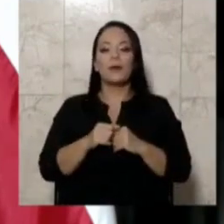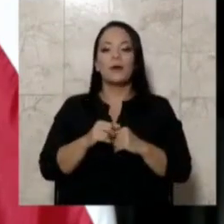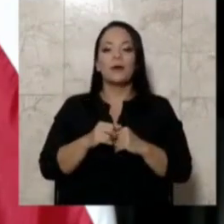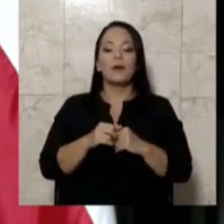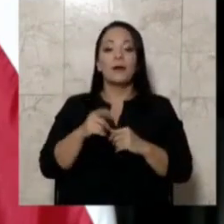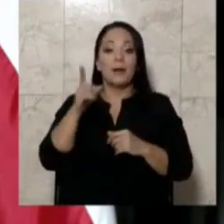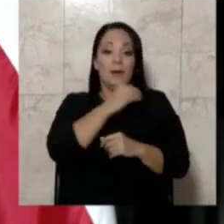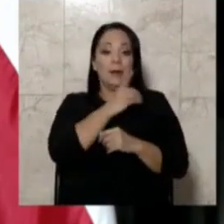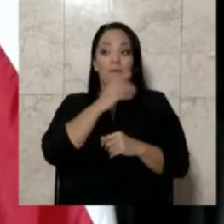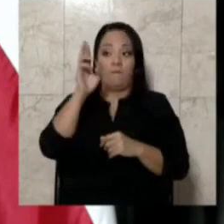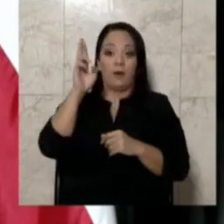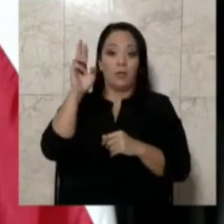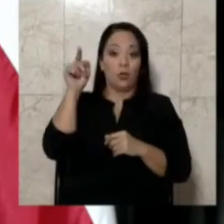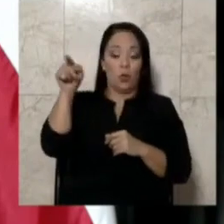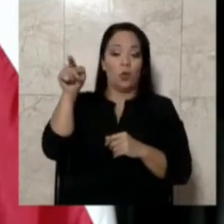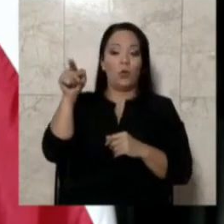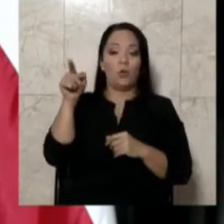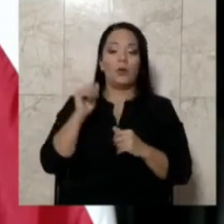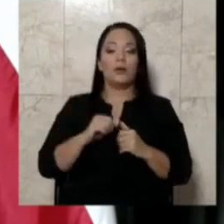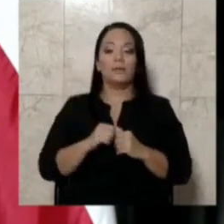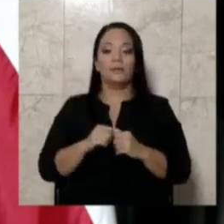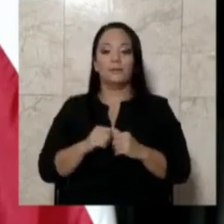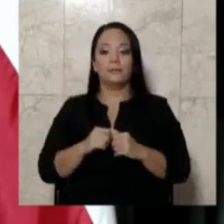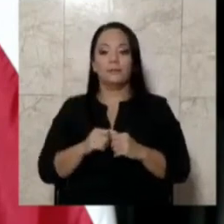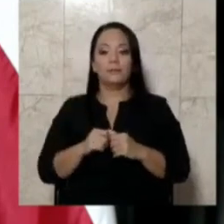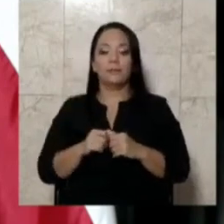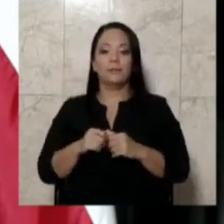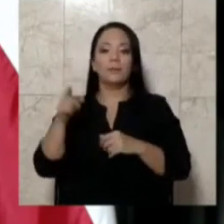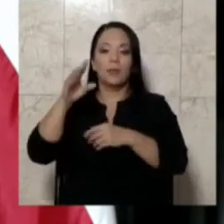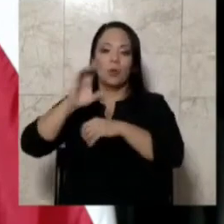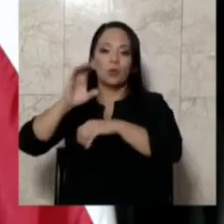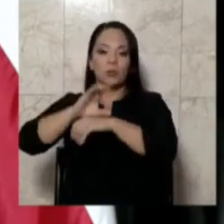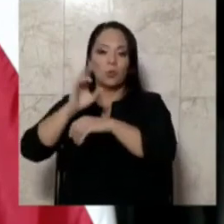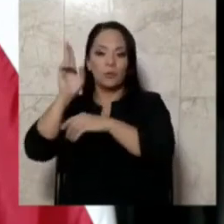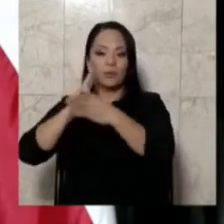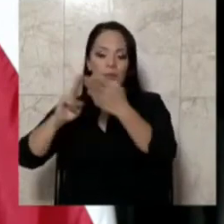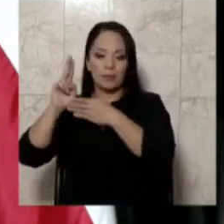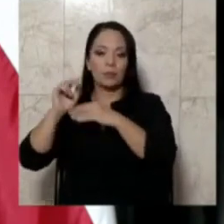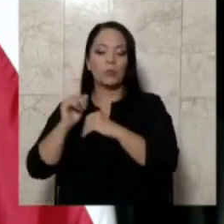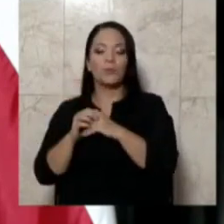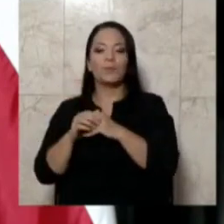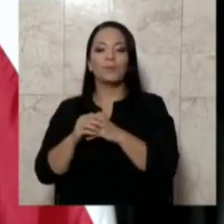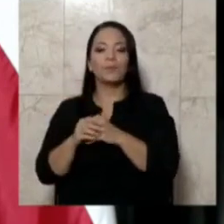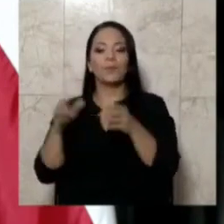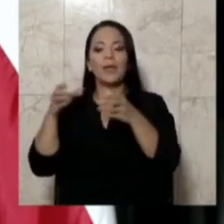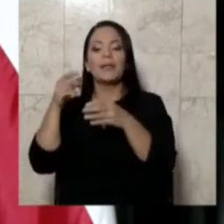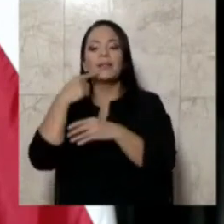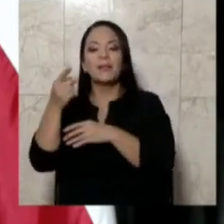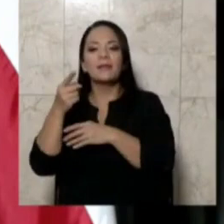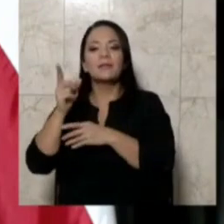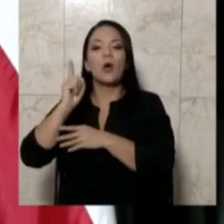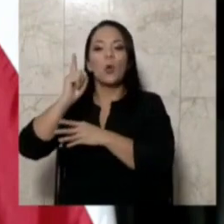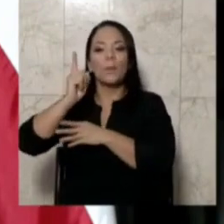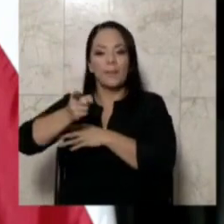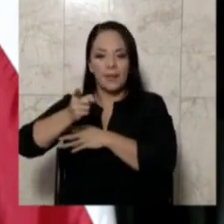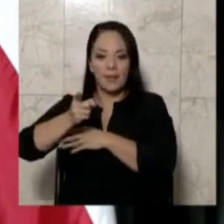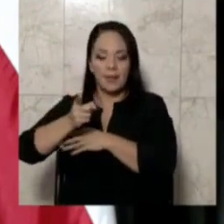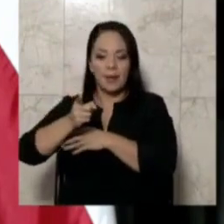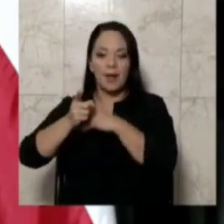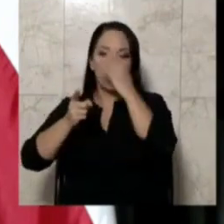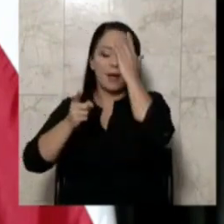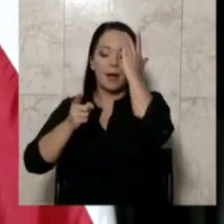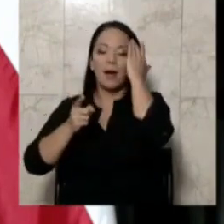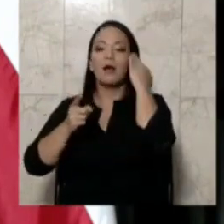el consejo, el equivalente al consejo universitario, consejo superior, dice que obliga a los